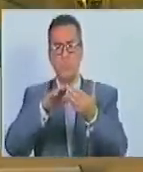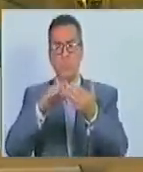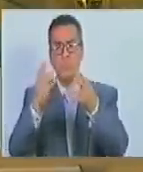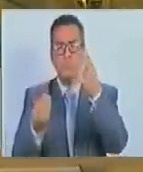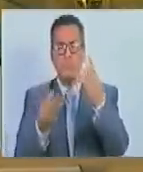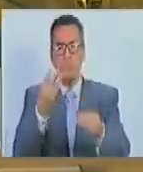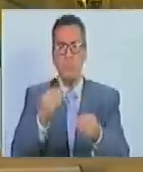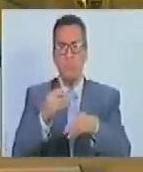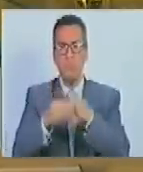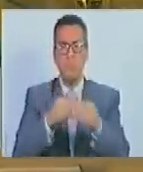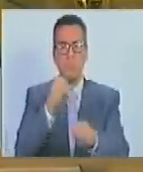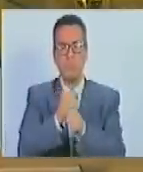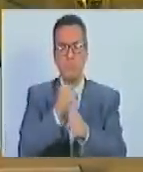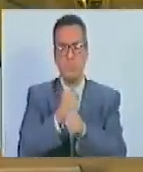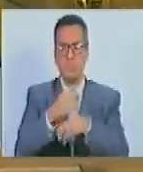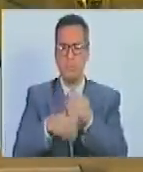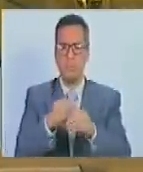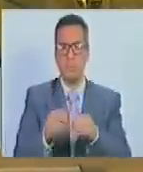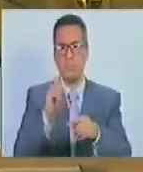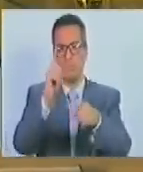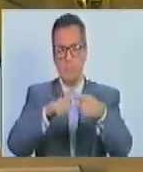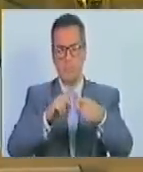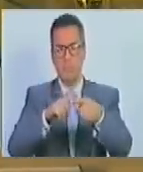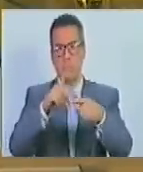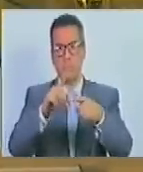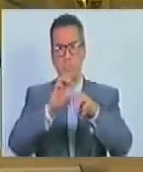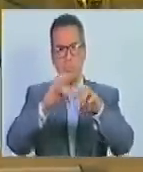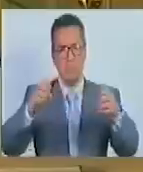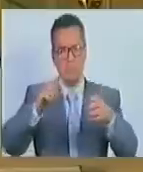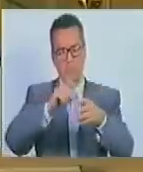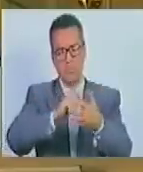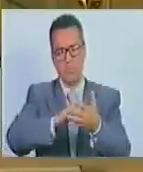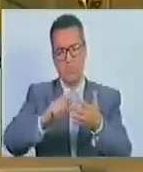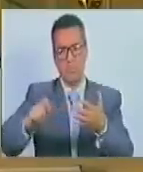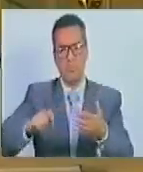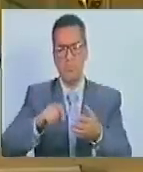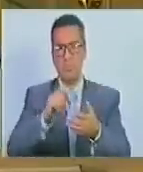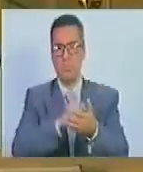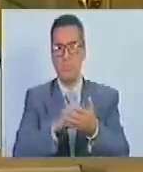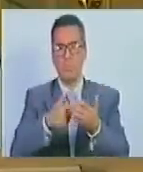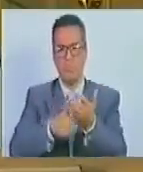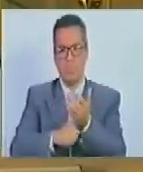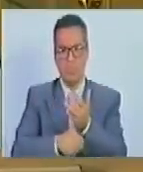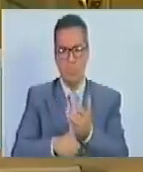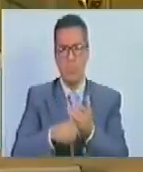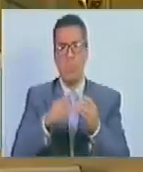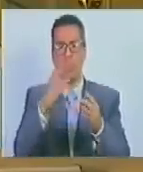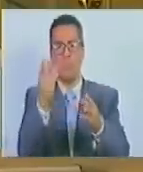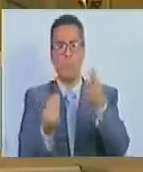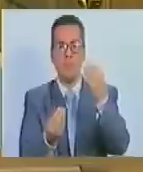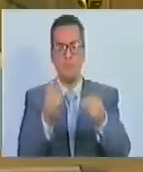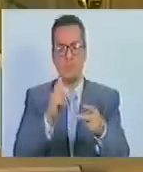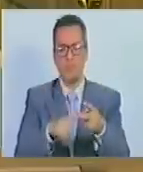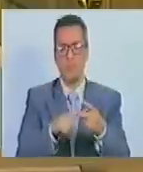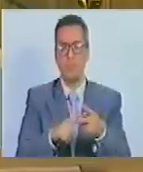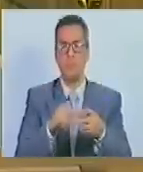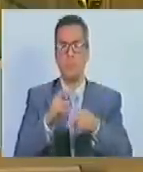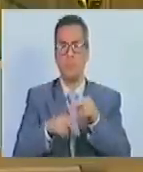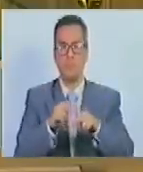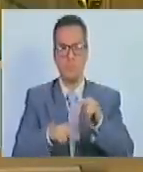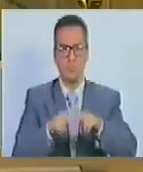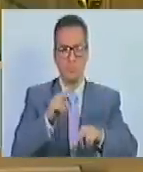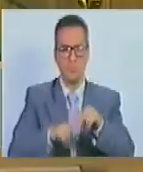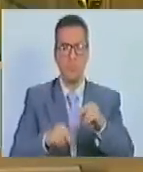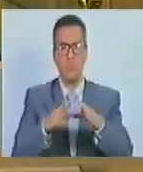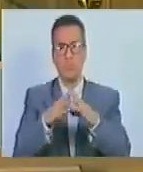ejercerá las siguientes funciones. Uno, elaborar y mantener actualizado el registro electoral del Consejo Comunal conformado por